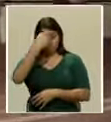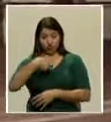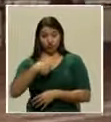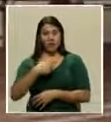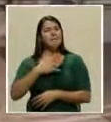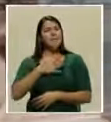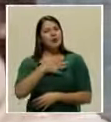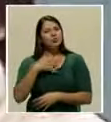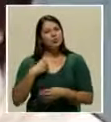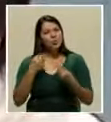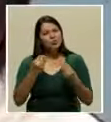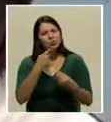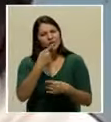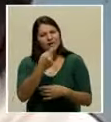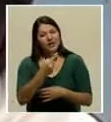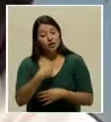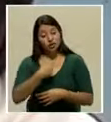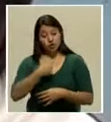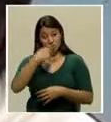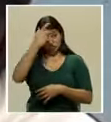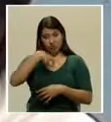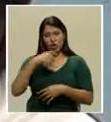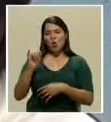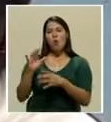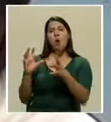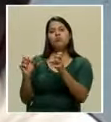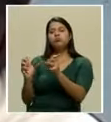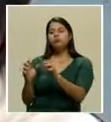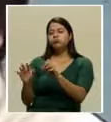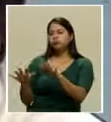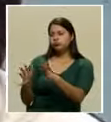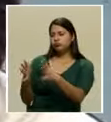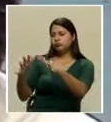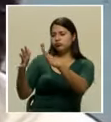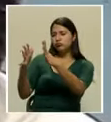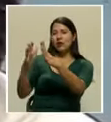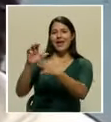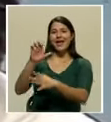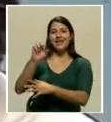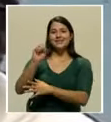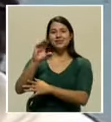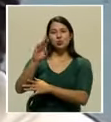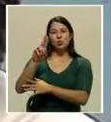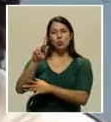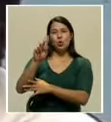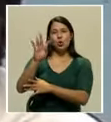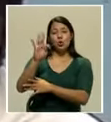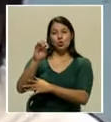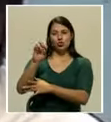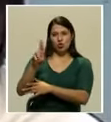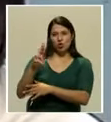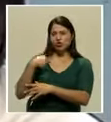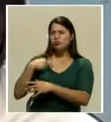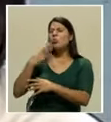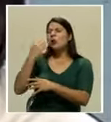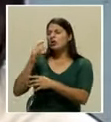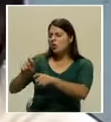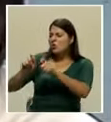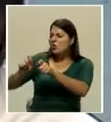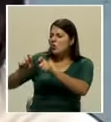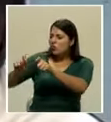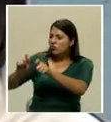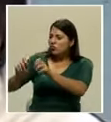encantó. Un escultor de artistas. Me gustó porque el